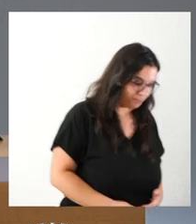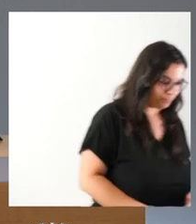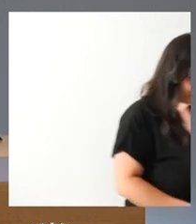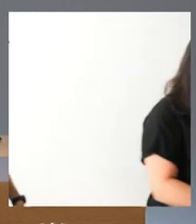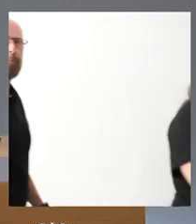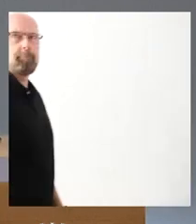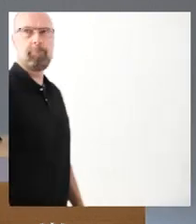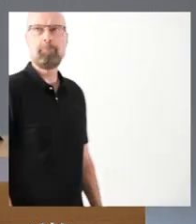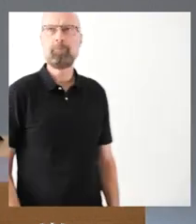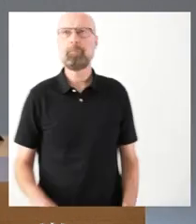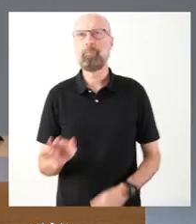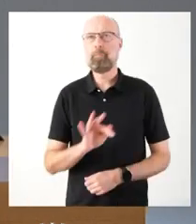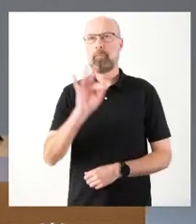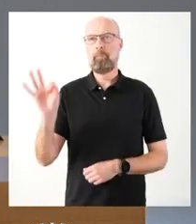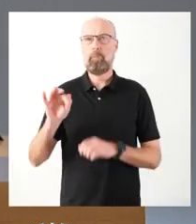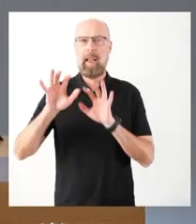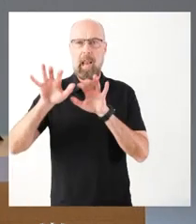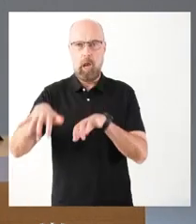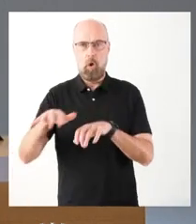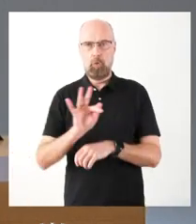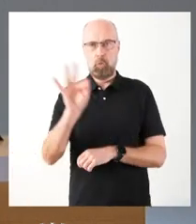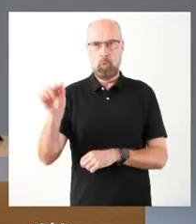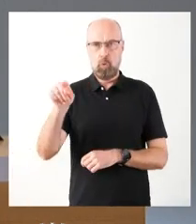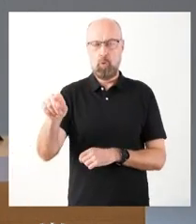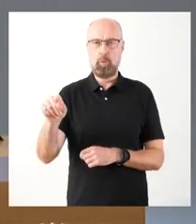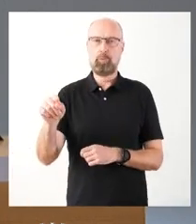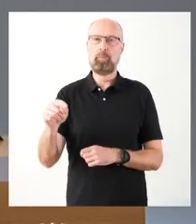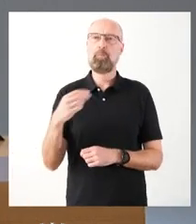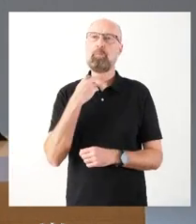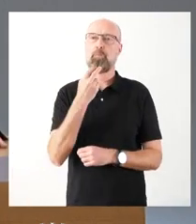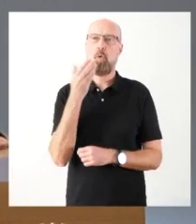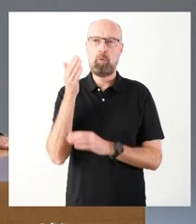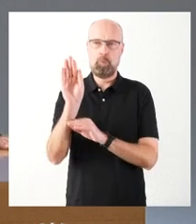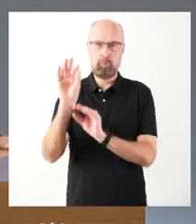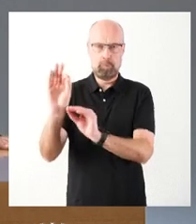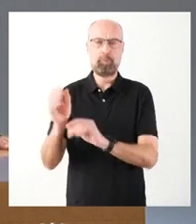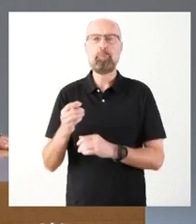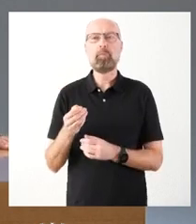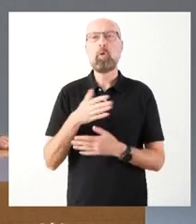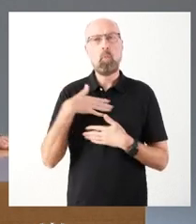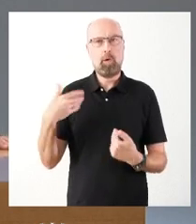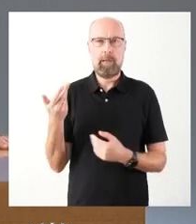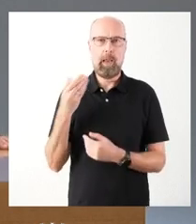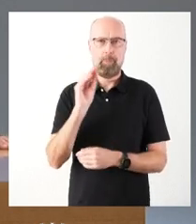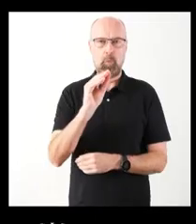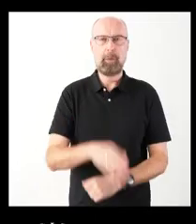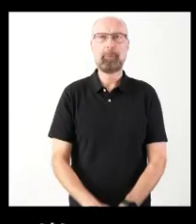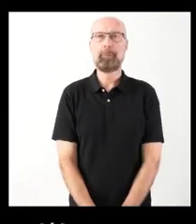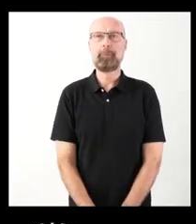Continuamos ahora en León y damos la palabra a Carlos Domínguez de Ileón. Cuando quieras, Carlos, adelante.